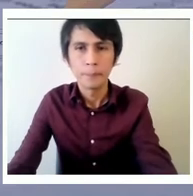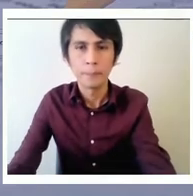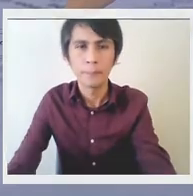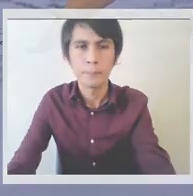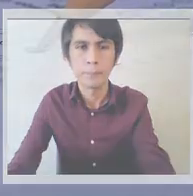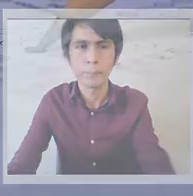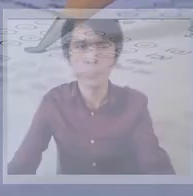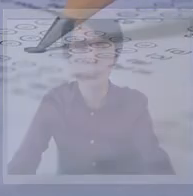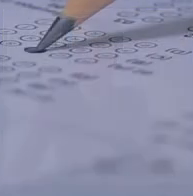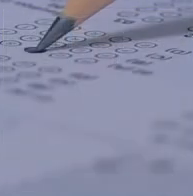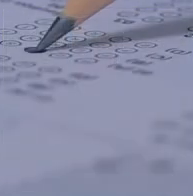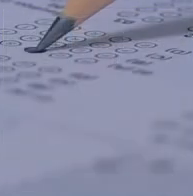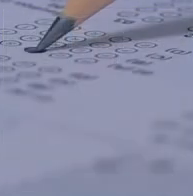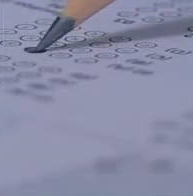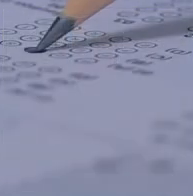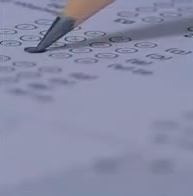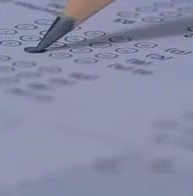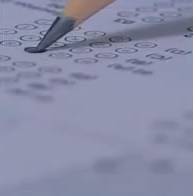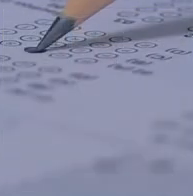bien